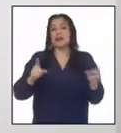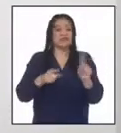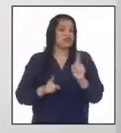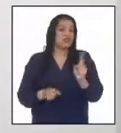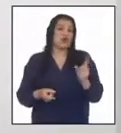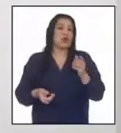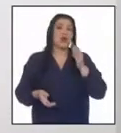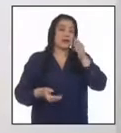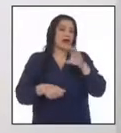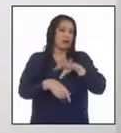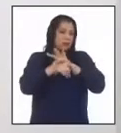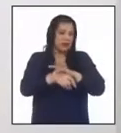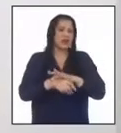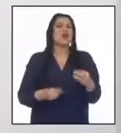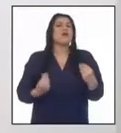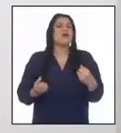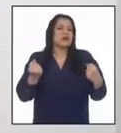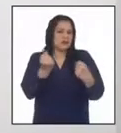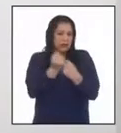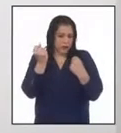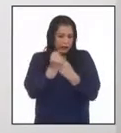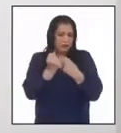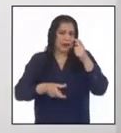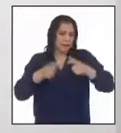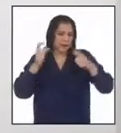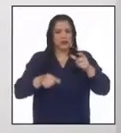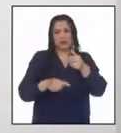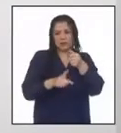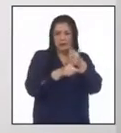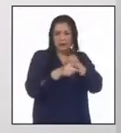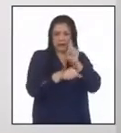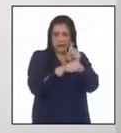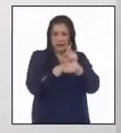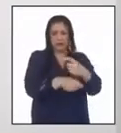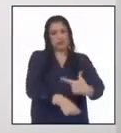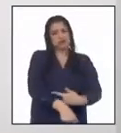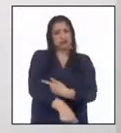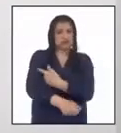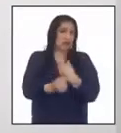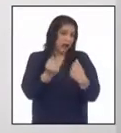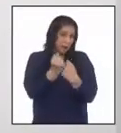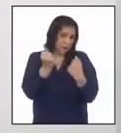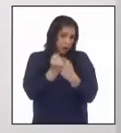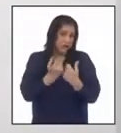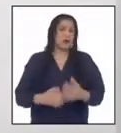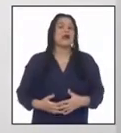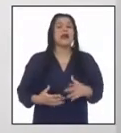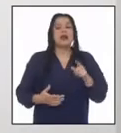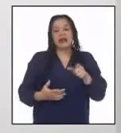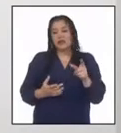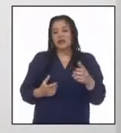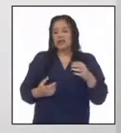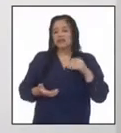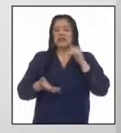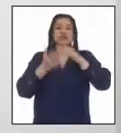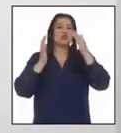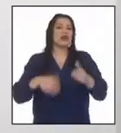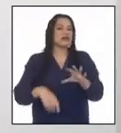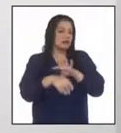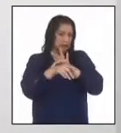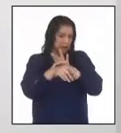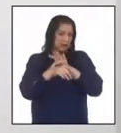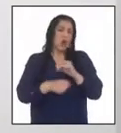trabajo se apoyaba en los vacunadores o improvisados ayudantes o inspectores, que eran estudiantes de